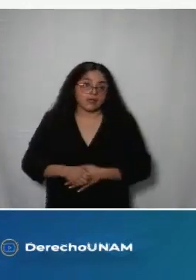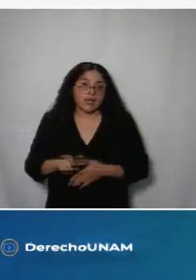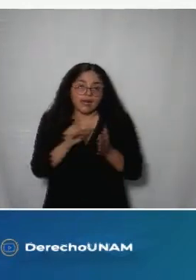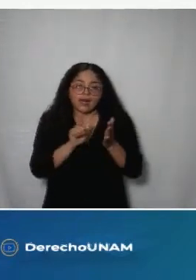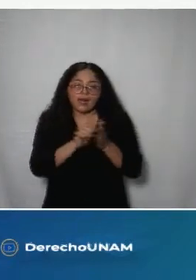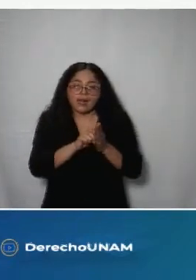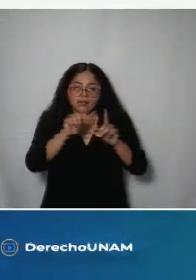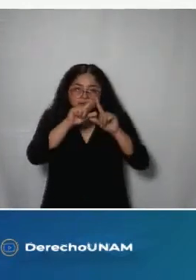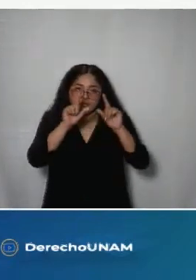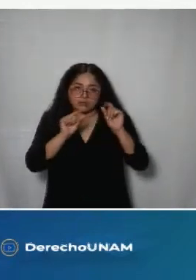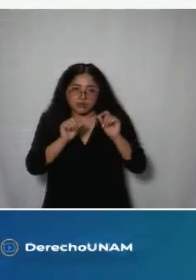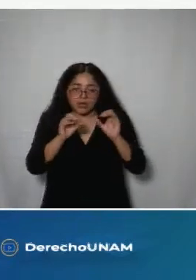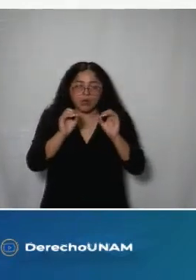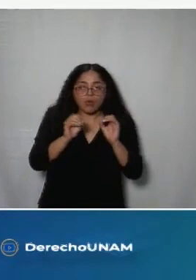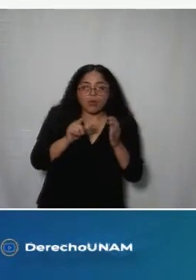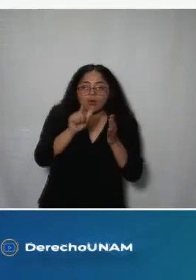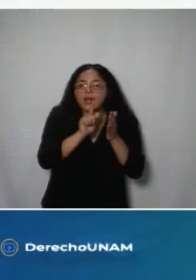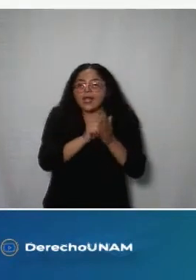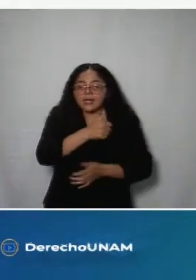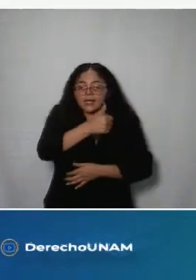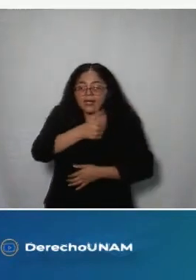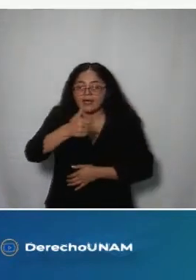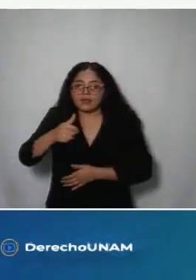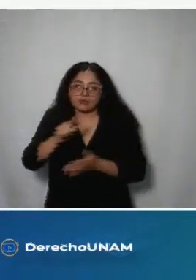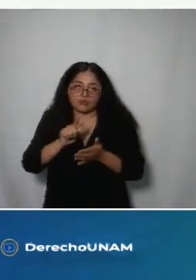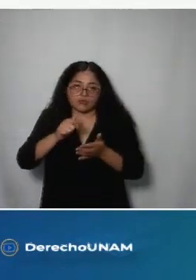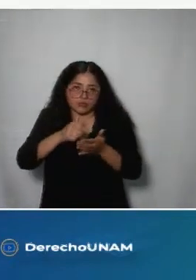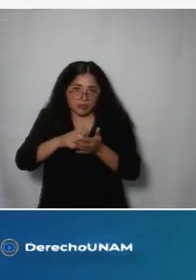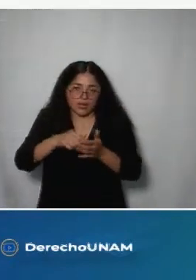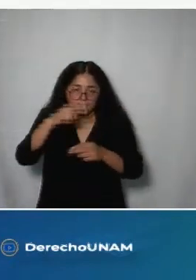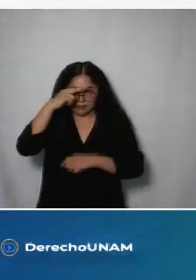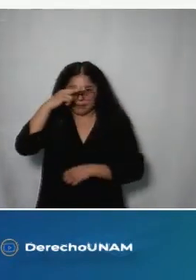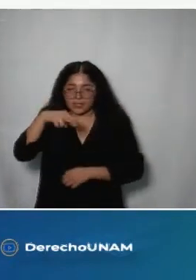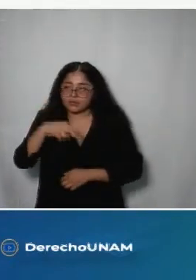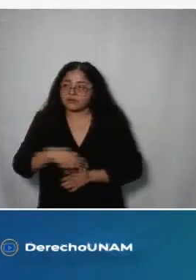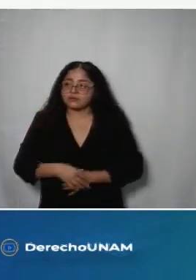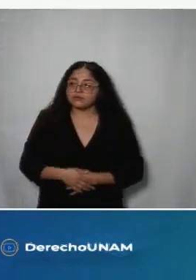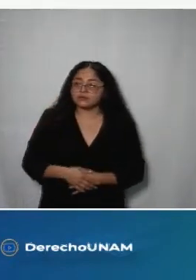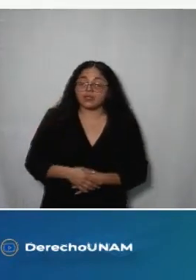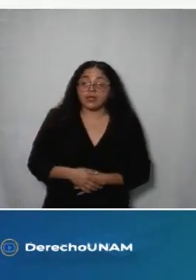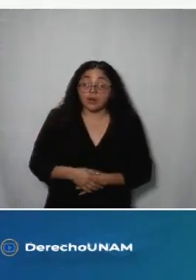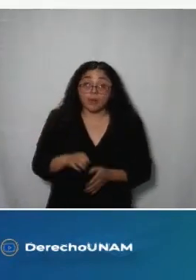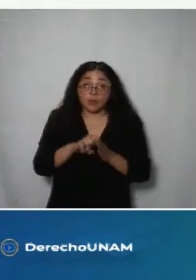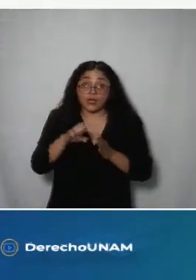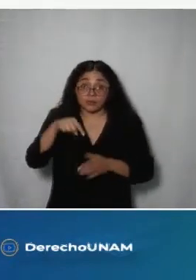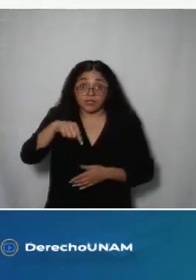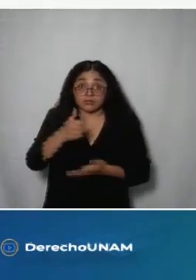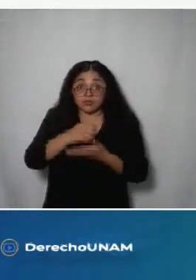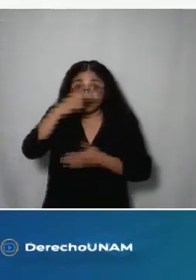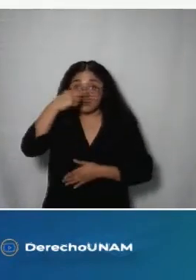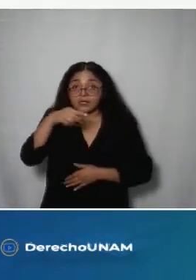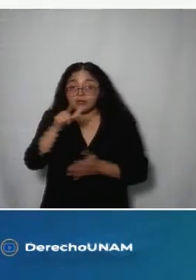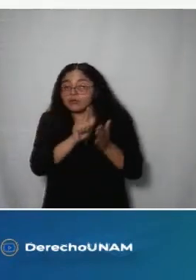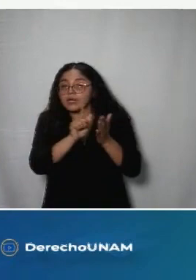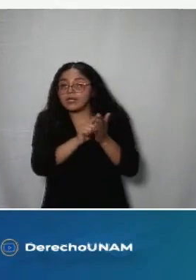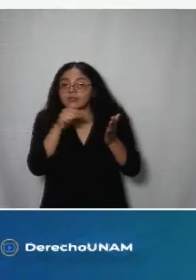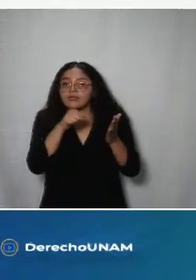como la ley de cada entidad federativa en el caso de nosotros la ley de transparencia de la ciudad de México tenemos